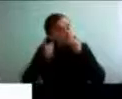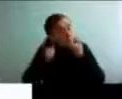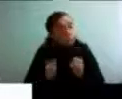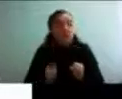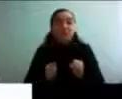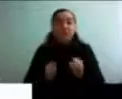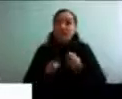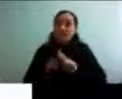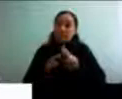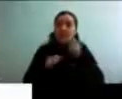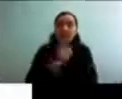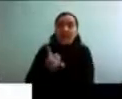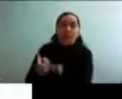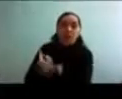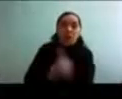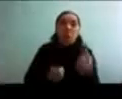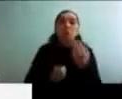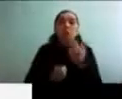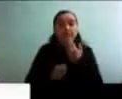cada uno de nosotros también.